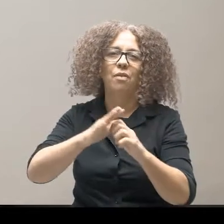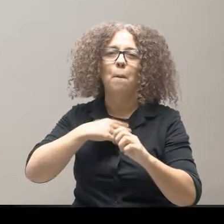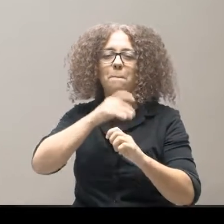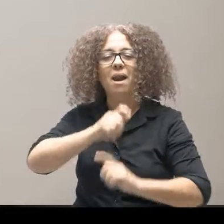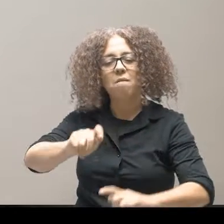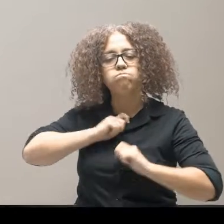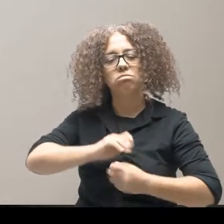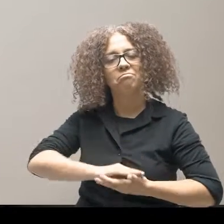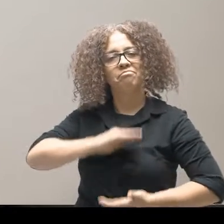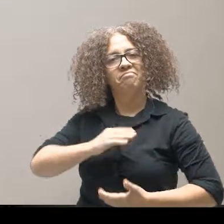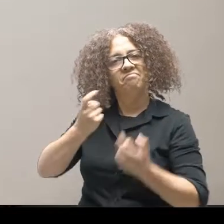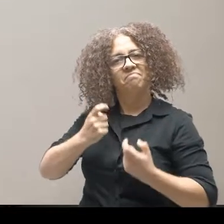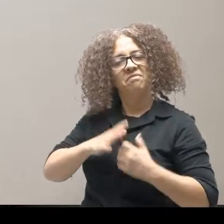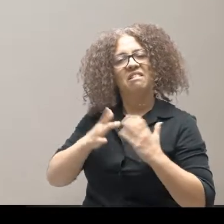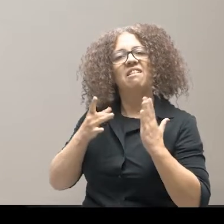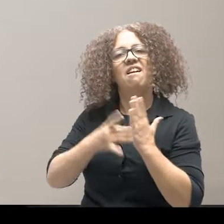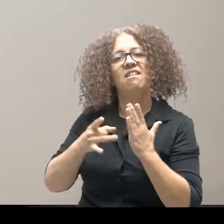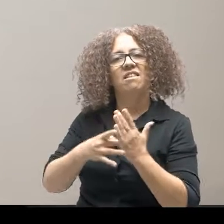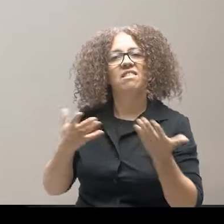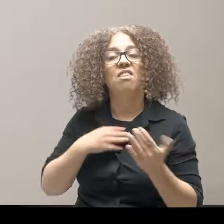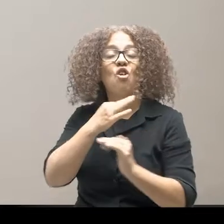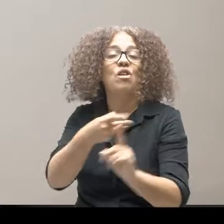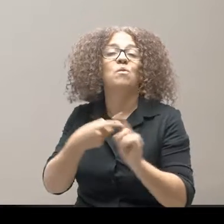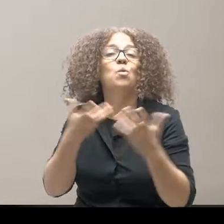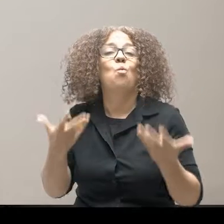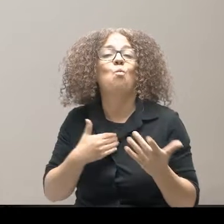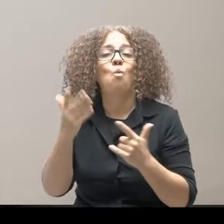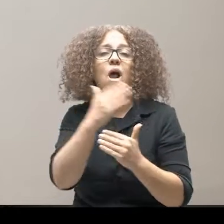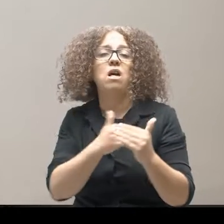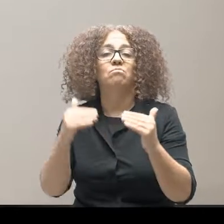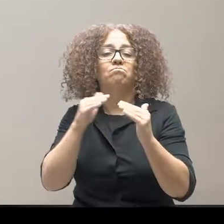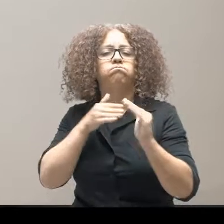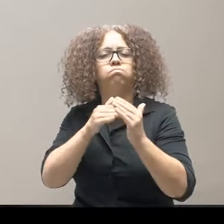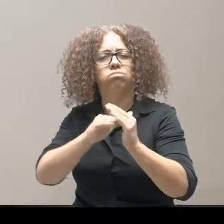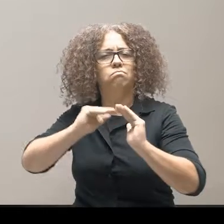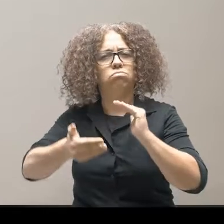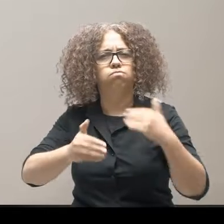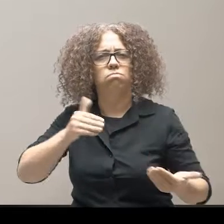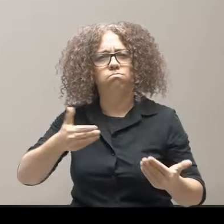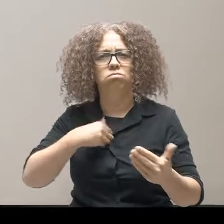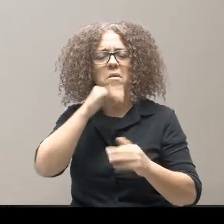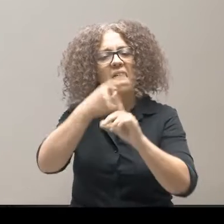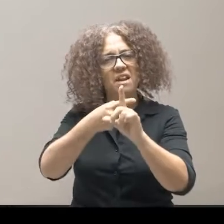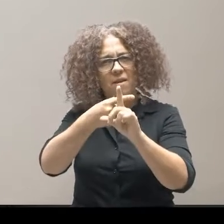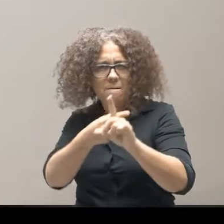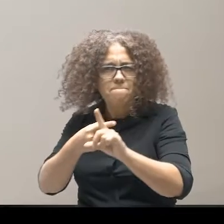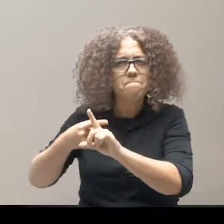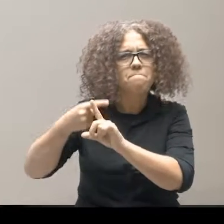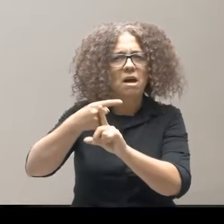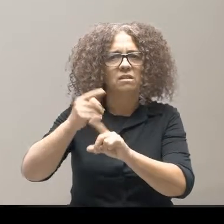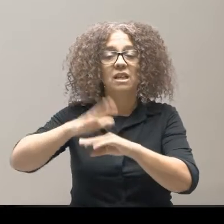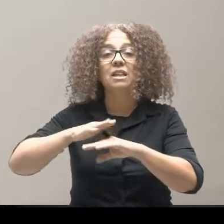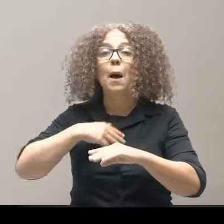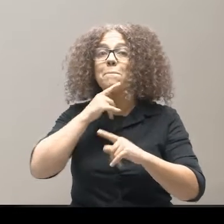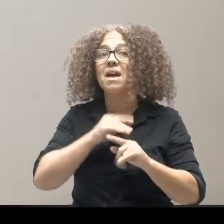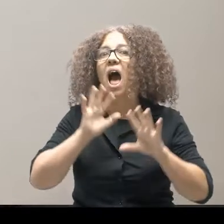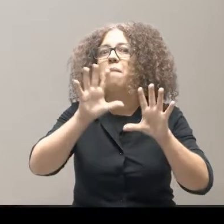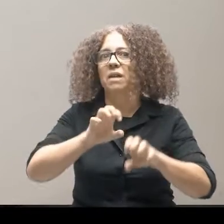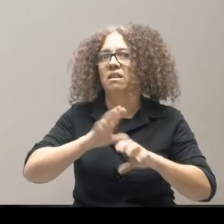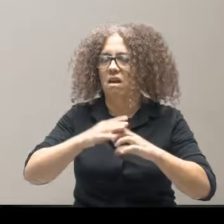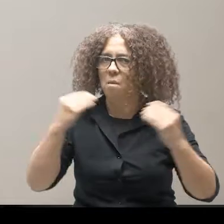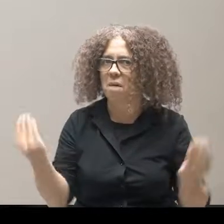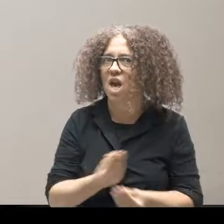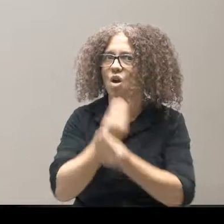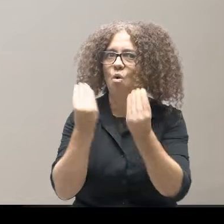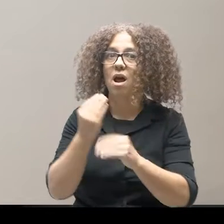de una enseñanza de calidad, a fin de superar las barreras, elevar el nivel alcanzado y mejorar el aprendizaje,